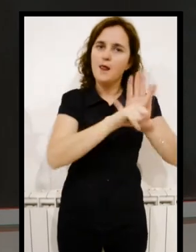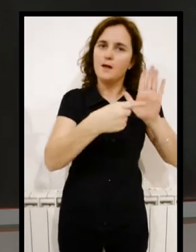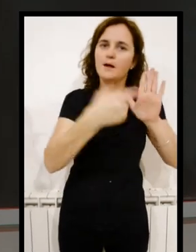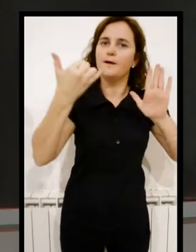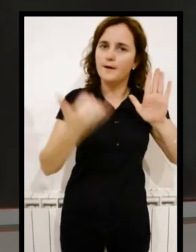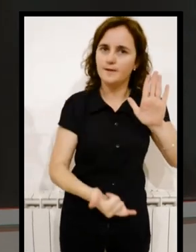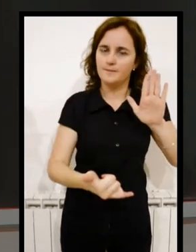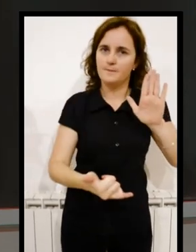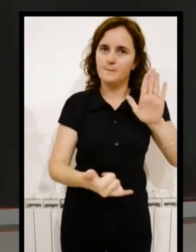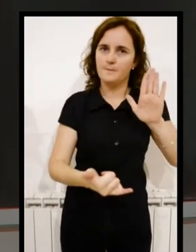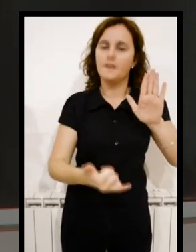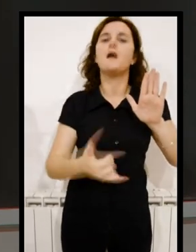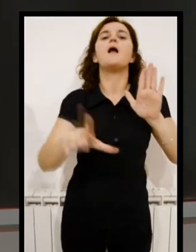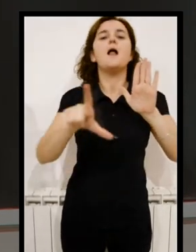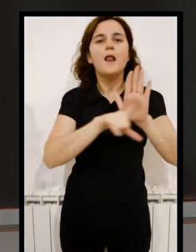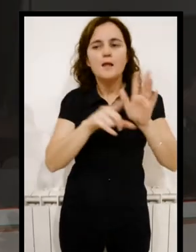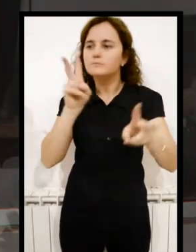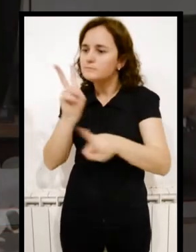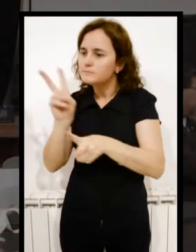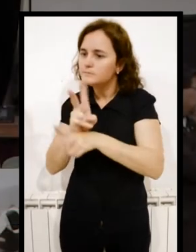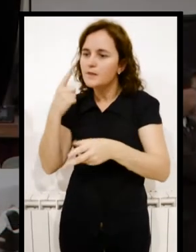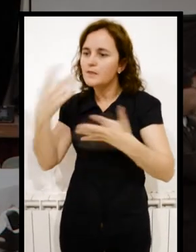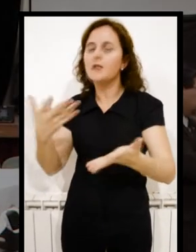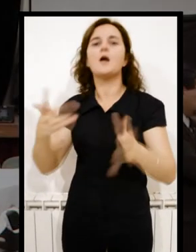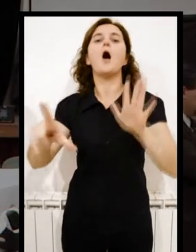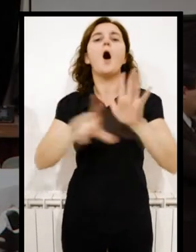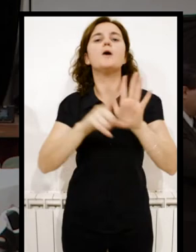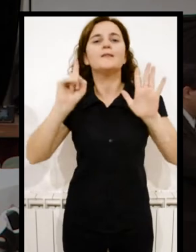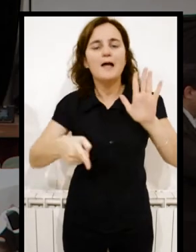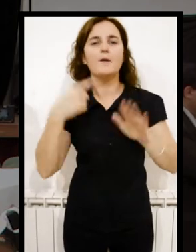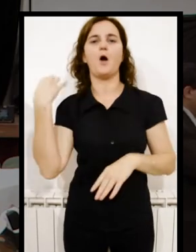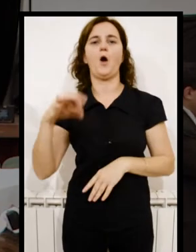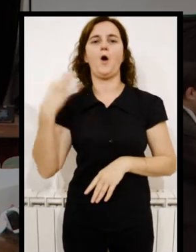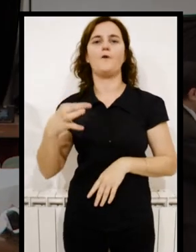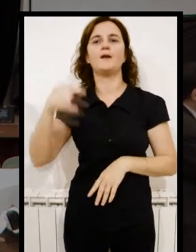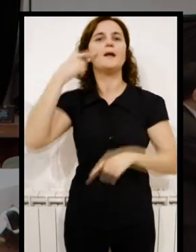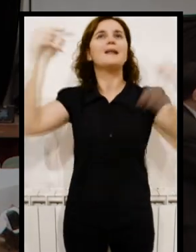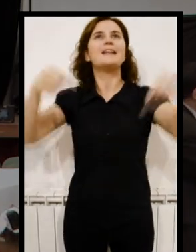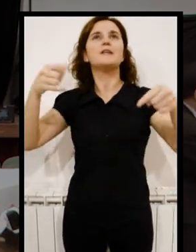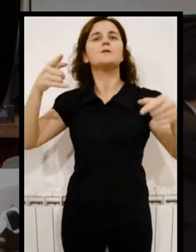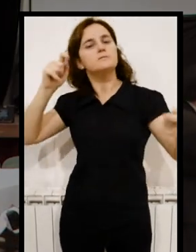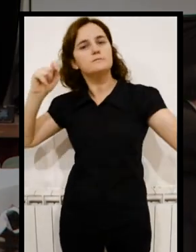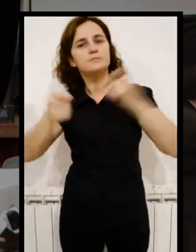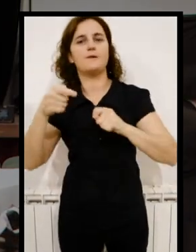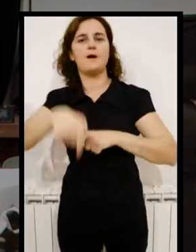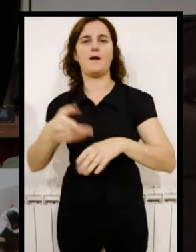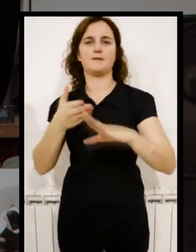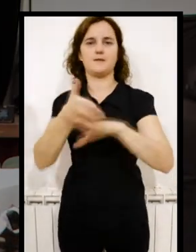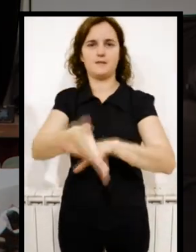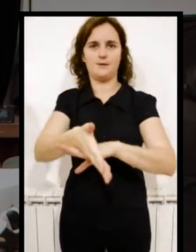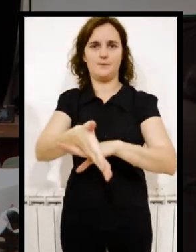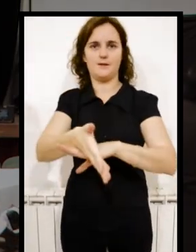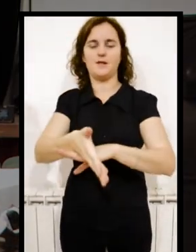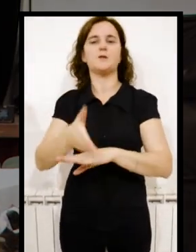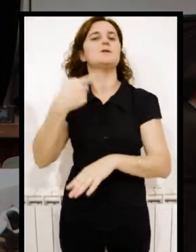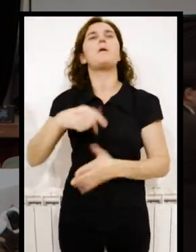Hay leyes que amparan esto que estamos diciendo y, además, hay leyes que obligan a las instituciones a volverse accesibles. Por